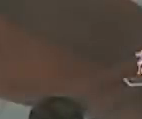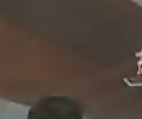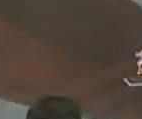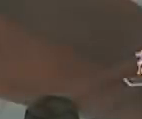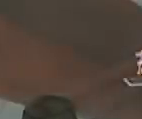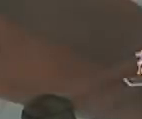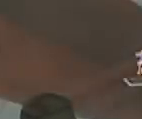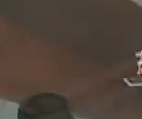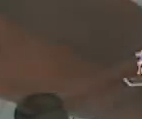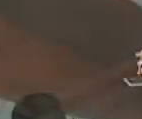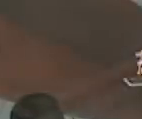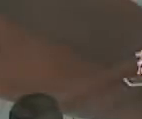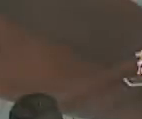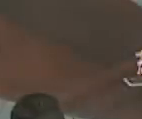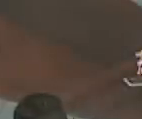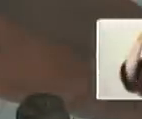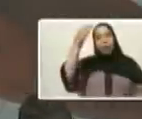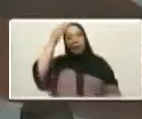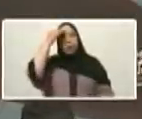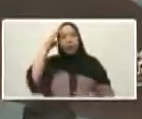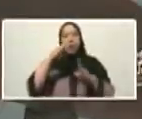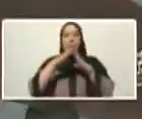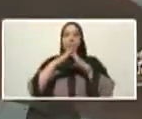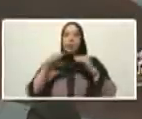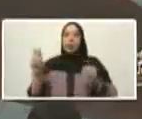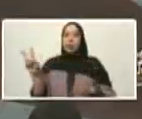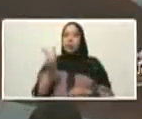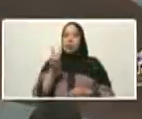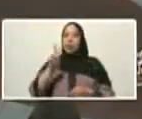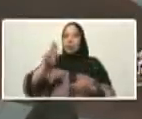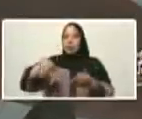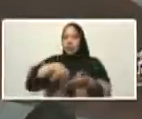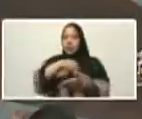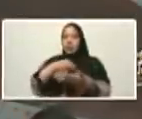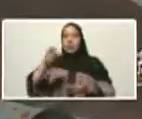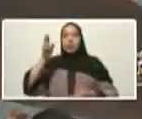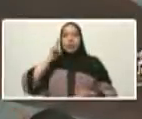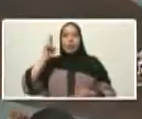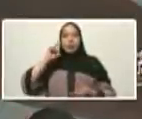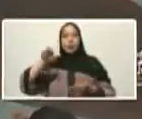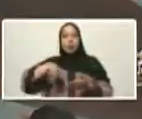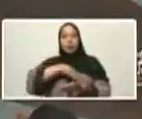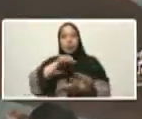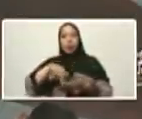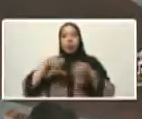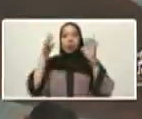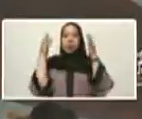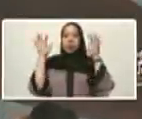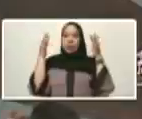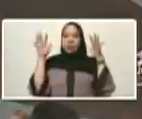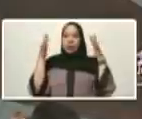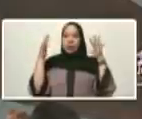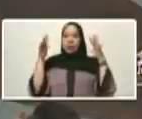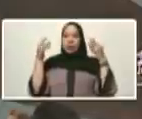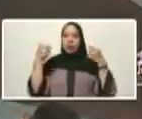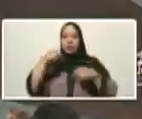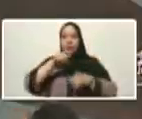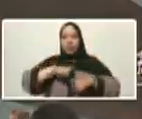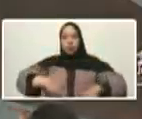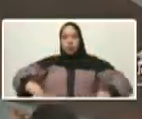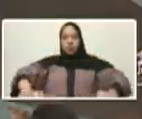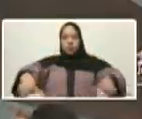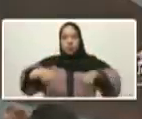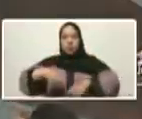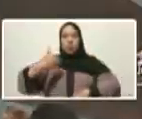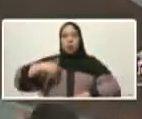mi saludo a toda Venezuela cadena nacional de radio y televisión desde el salón Néstor